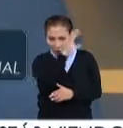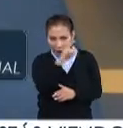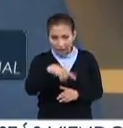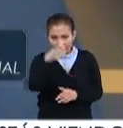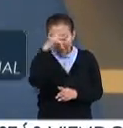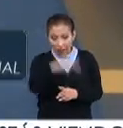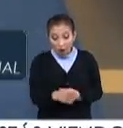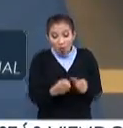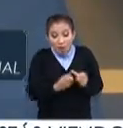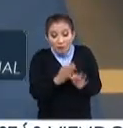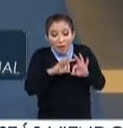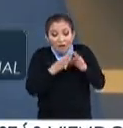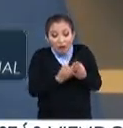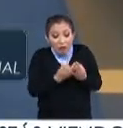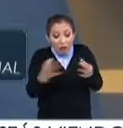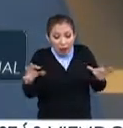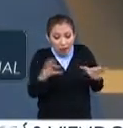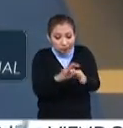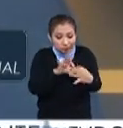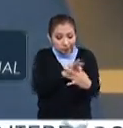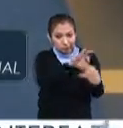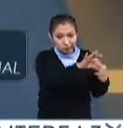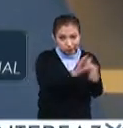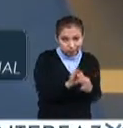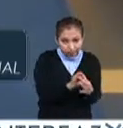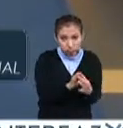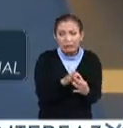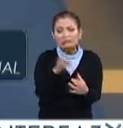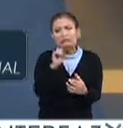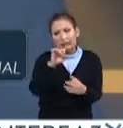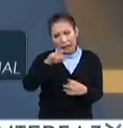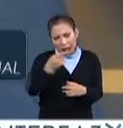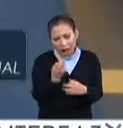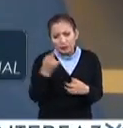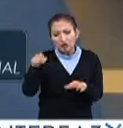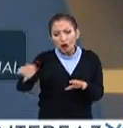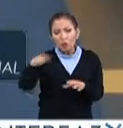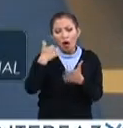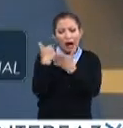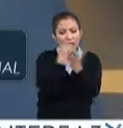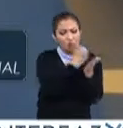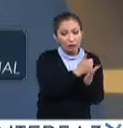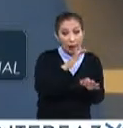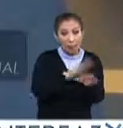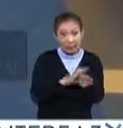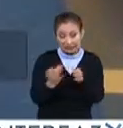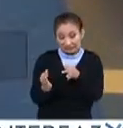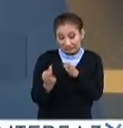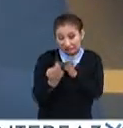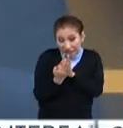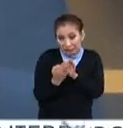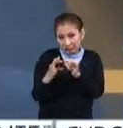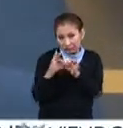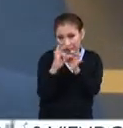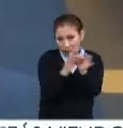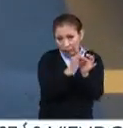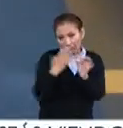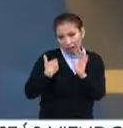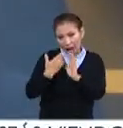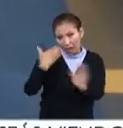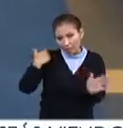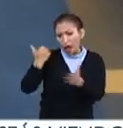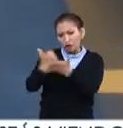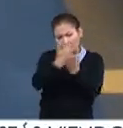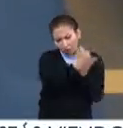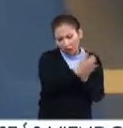de México y la nueva manera de hacer ciencias y se trata de poner a colaborar de manera más estrecha porque ya han estado